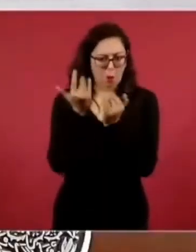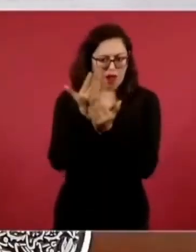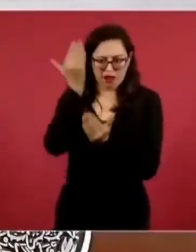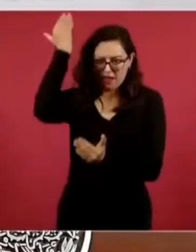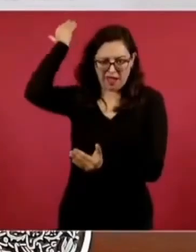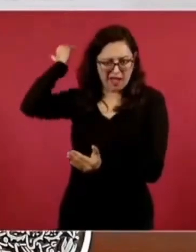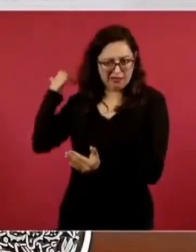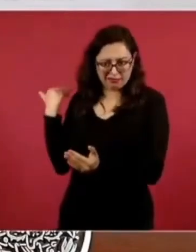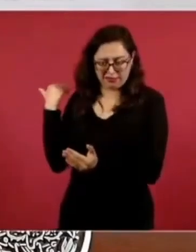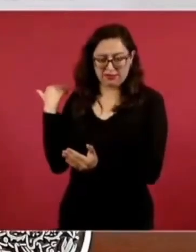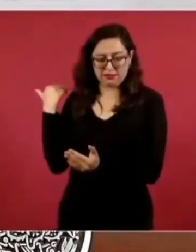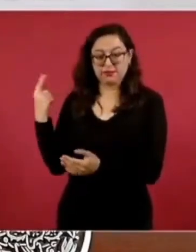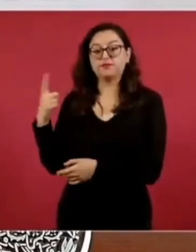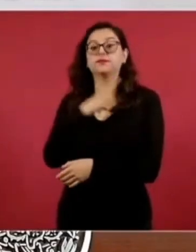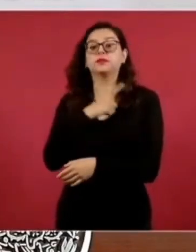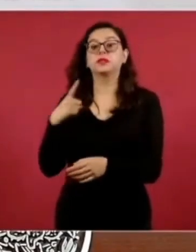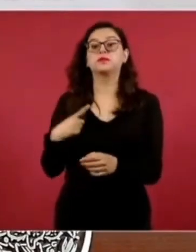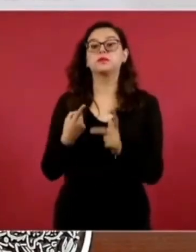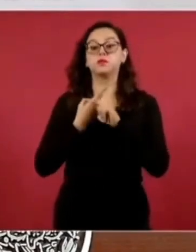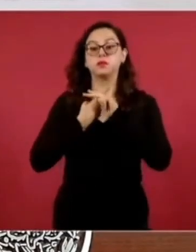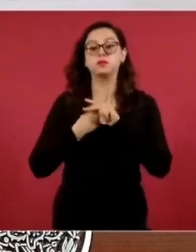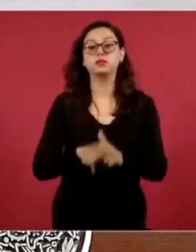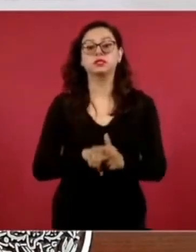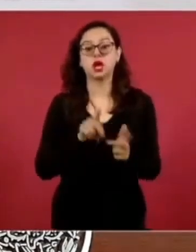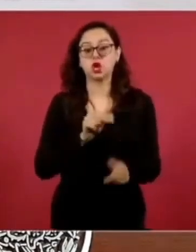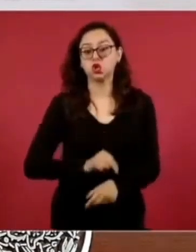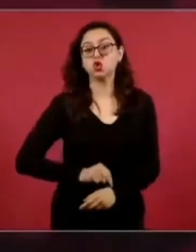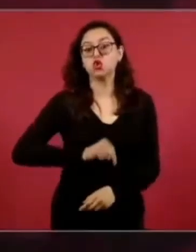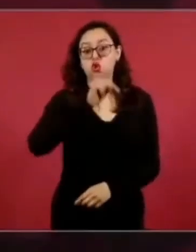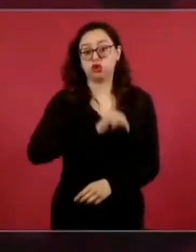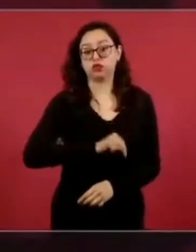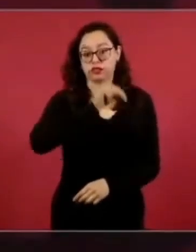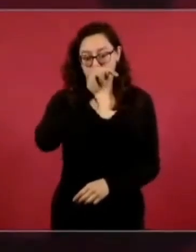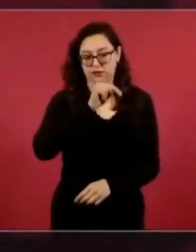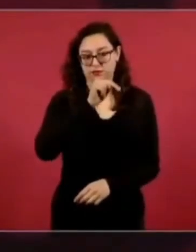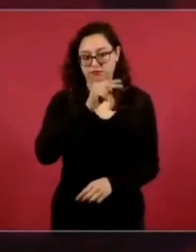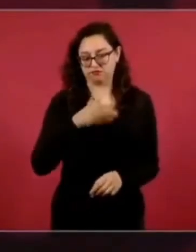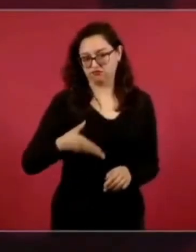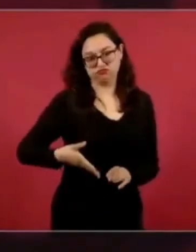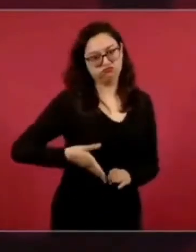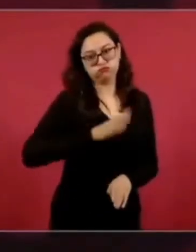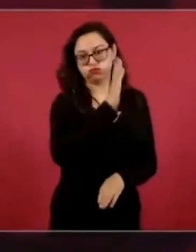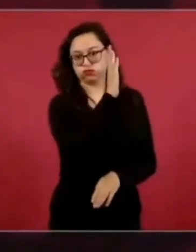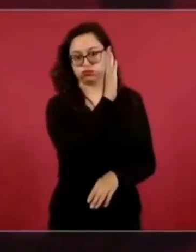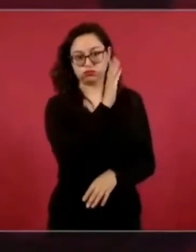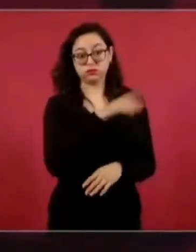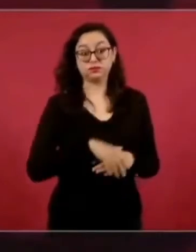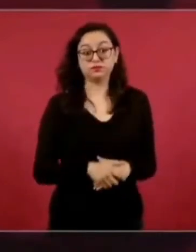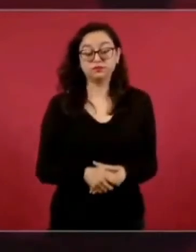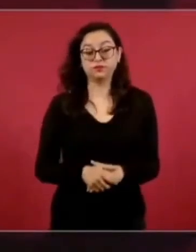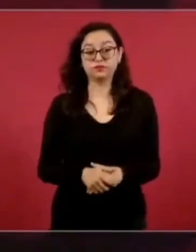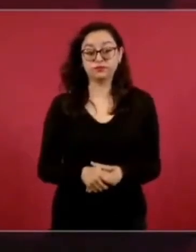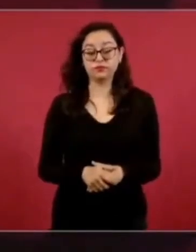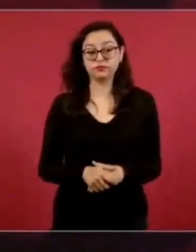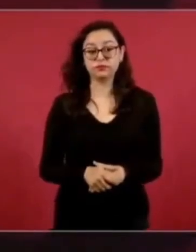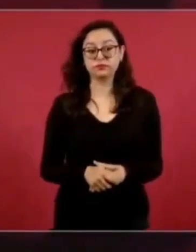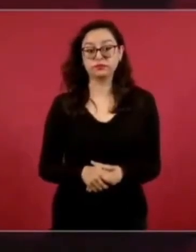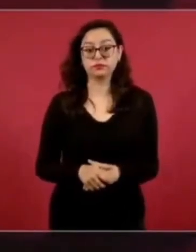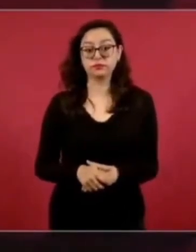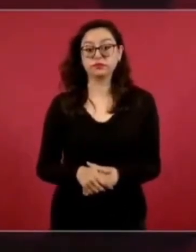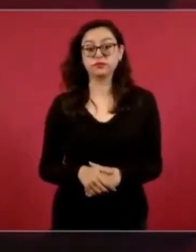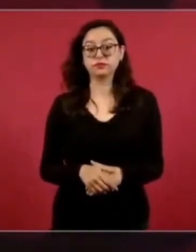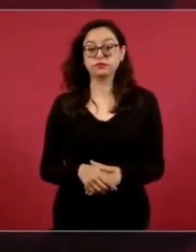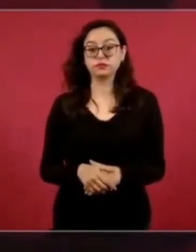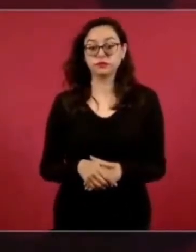hacia el norte, las líneas hacia el norte. Ya nosotros hicimos